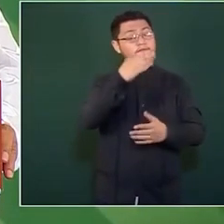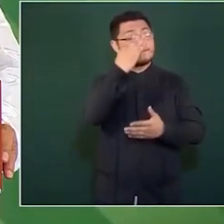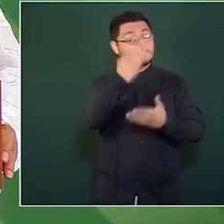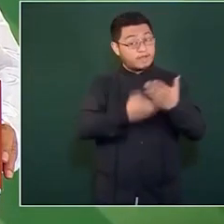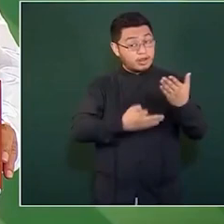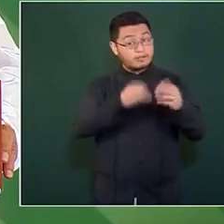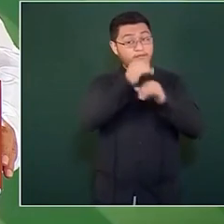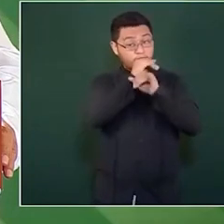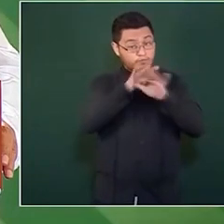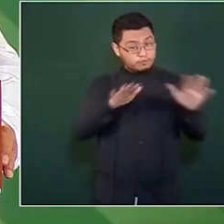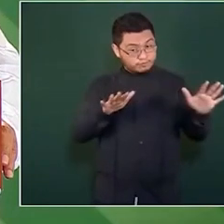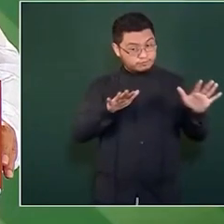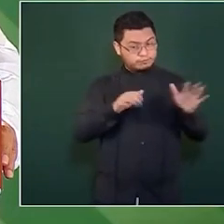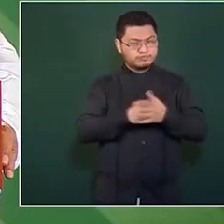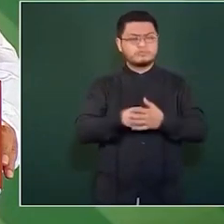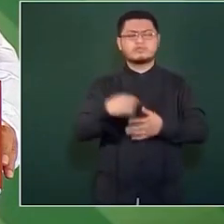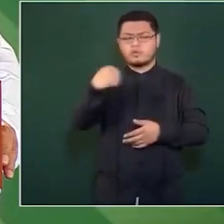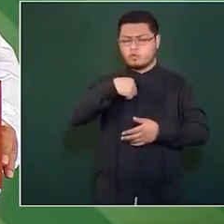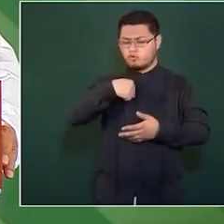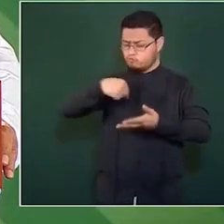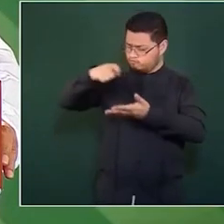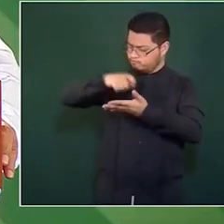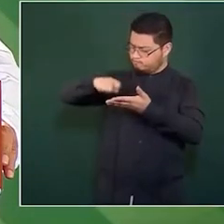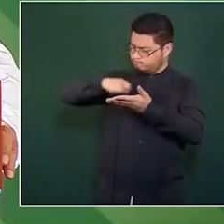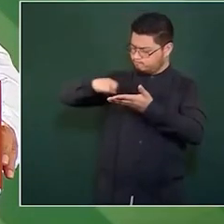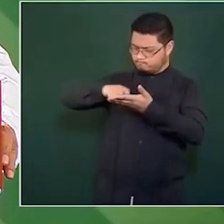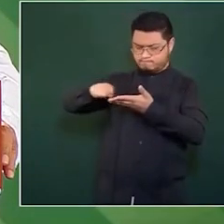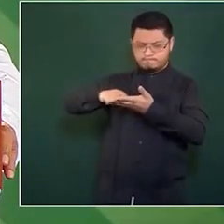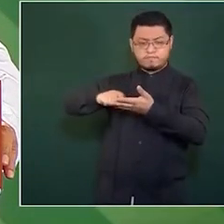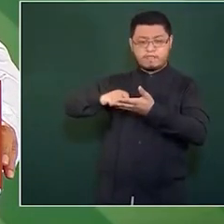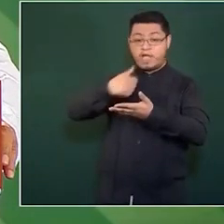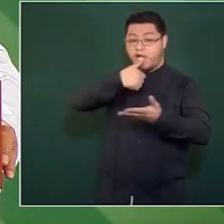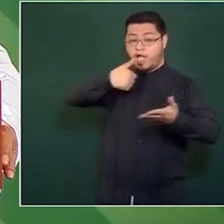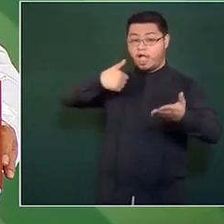Acabo de enviar una carta al presidente Biden